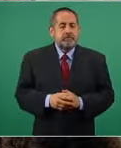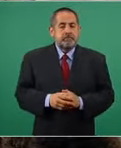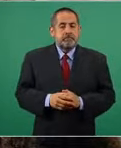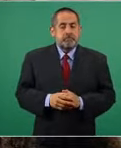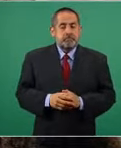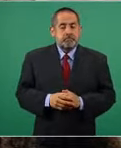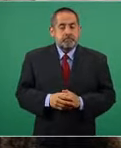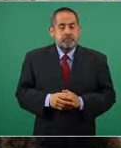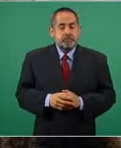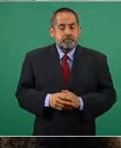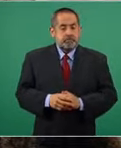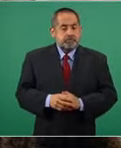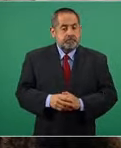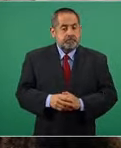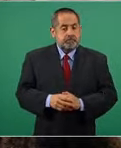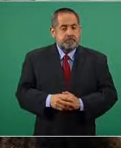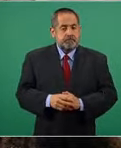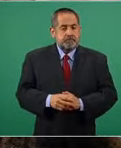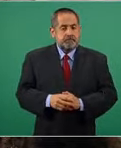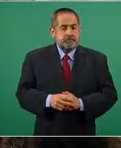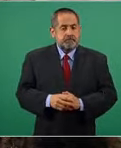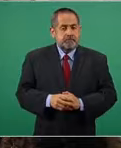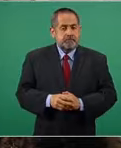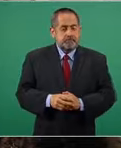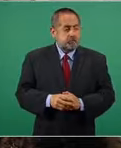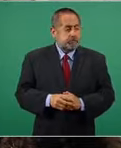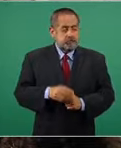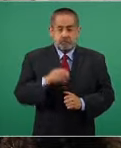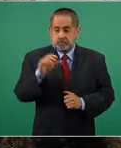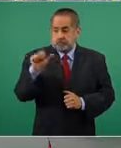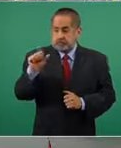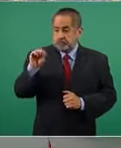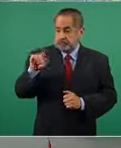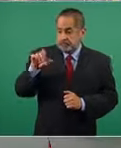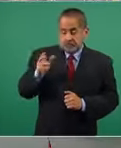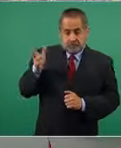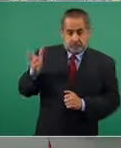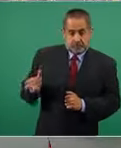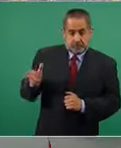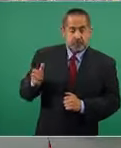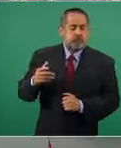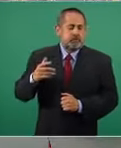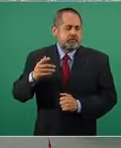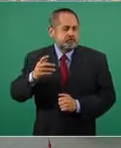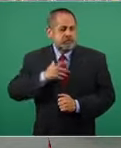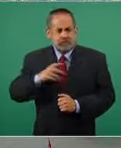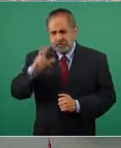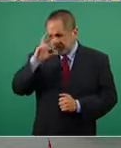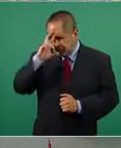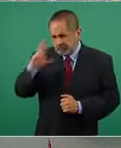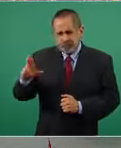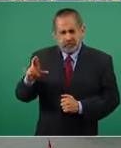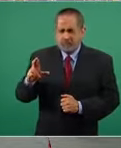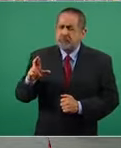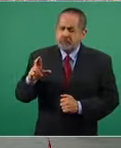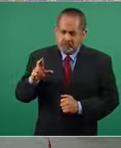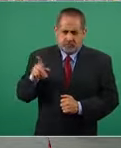quien respeto sinceramente por sus valores políticos